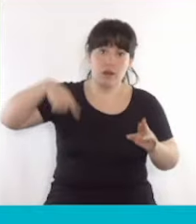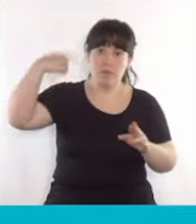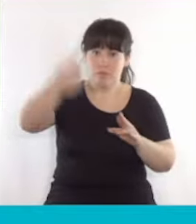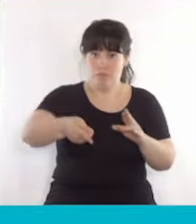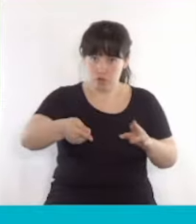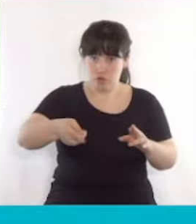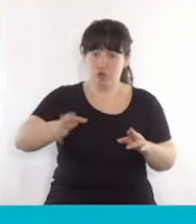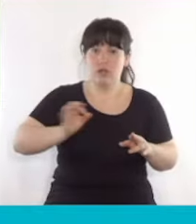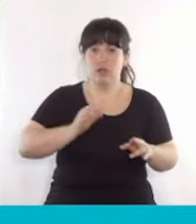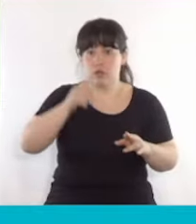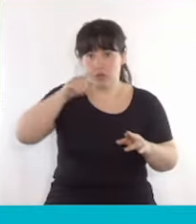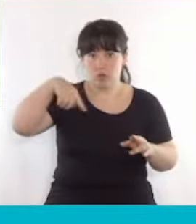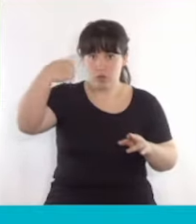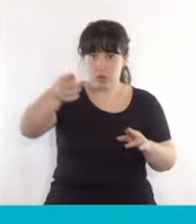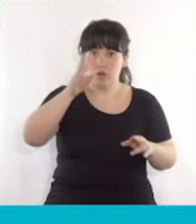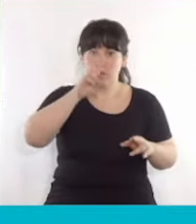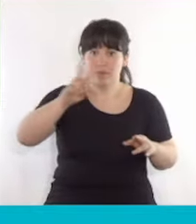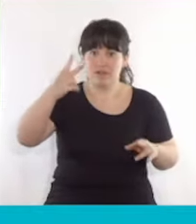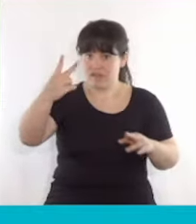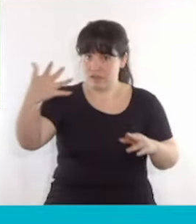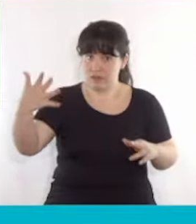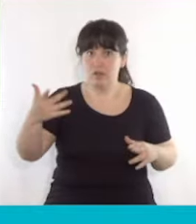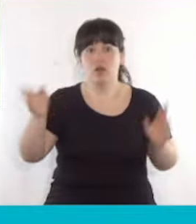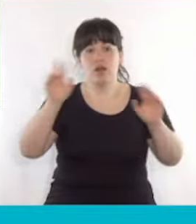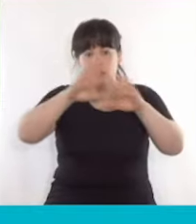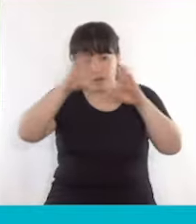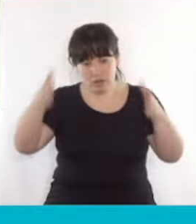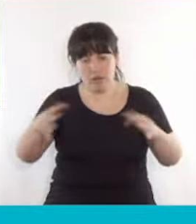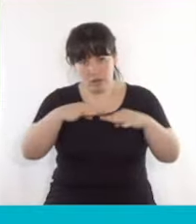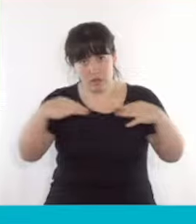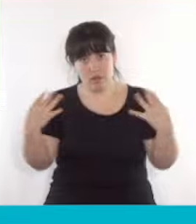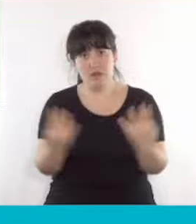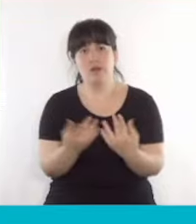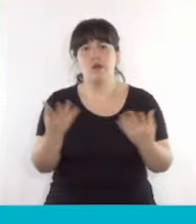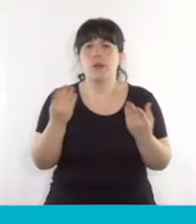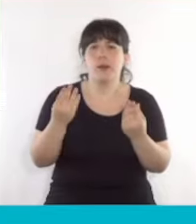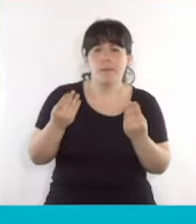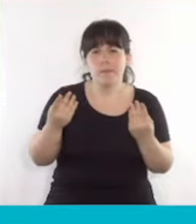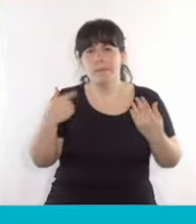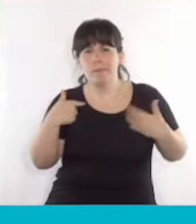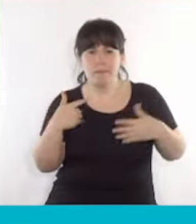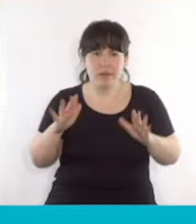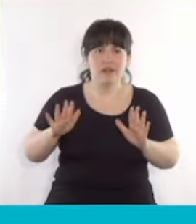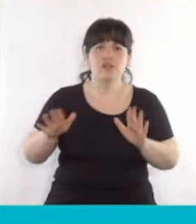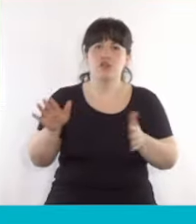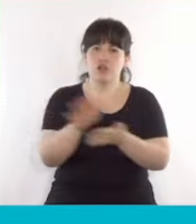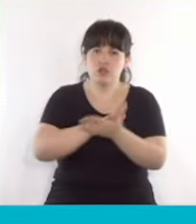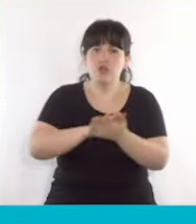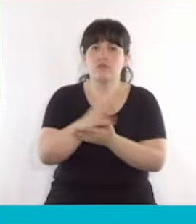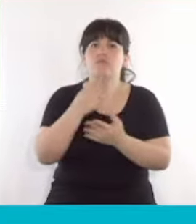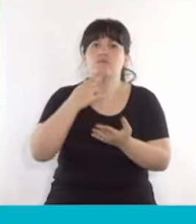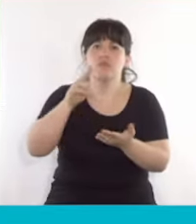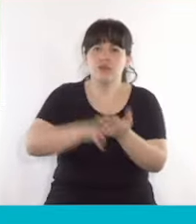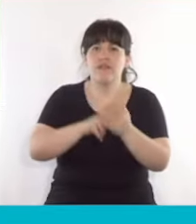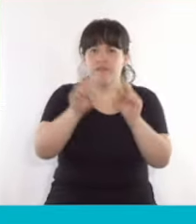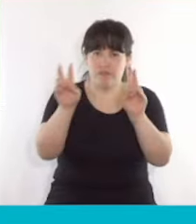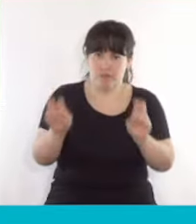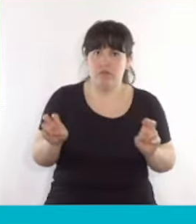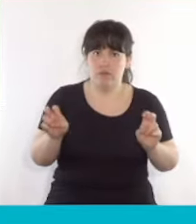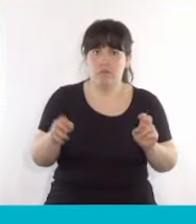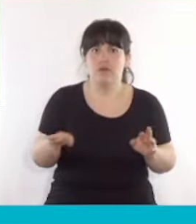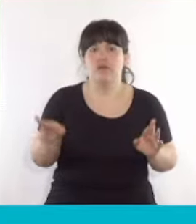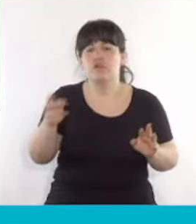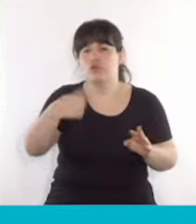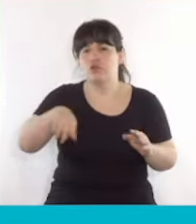fiscal 2025, esta legislatura no tenga miedo de hacer lo correcto en cuestiones fiscales y esto es justamente lo que